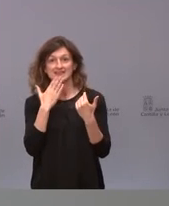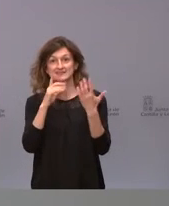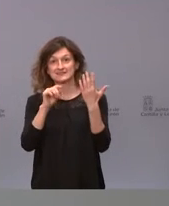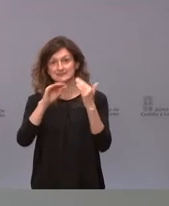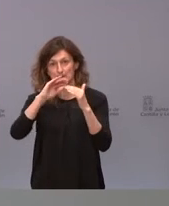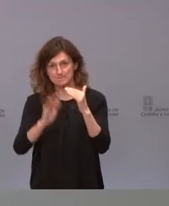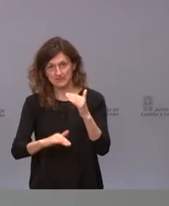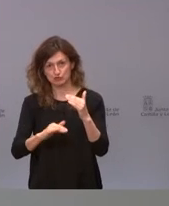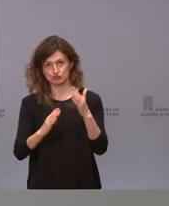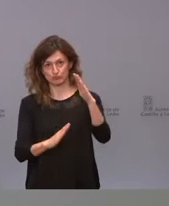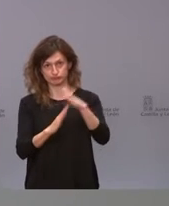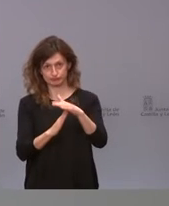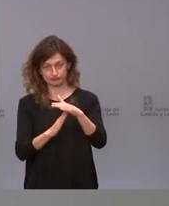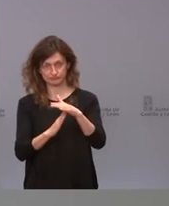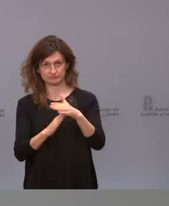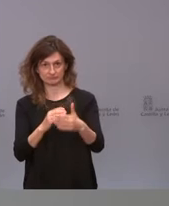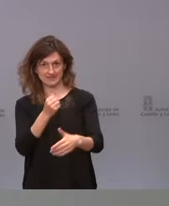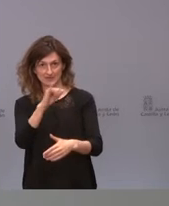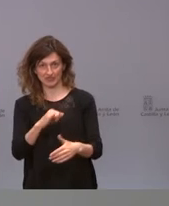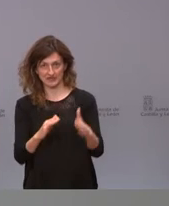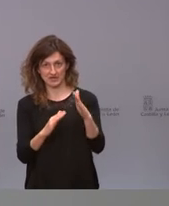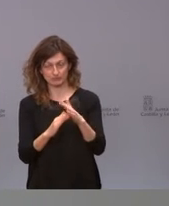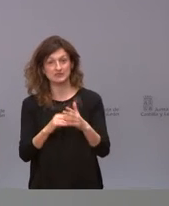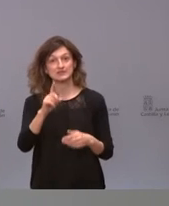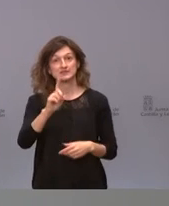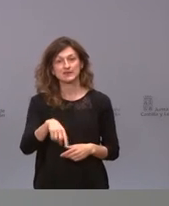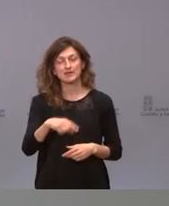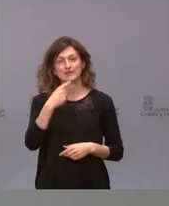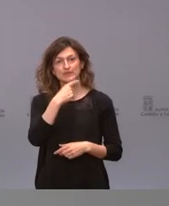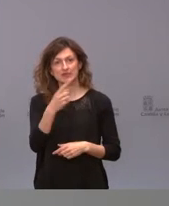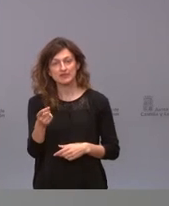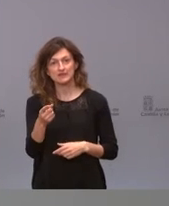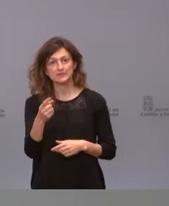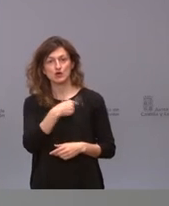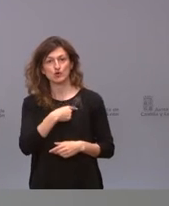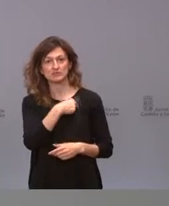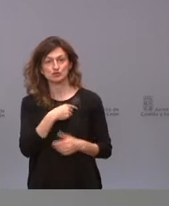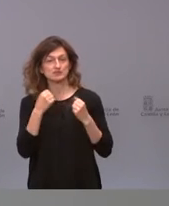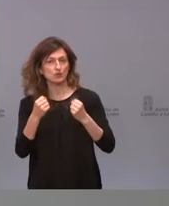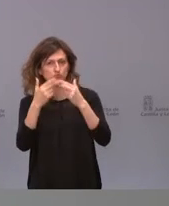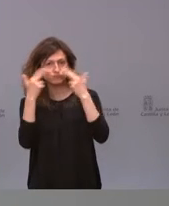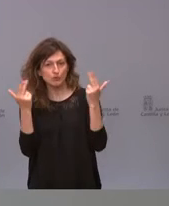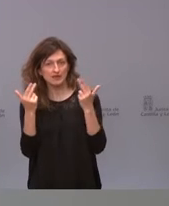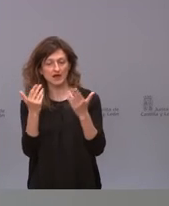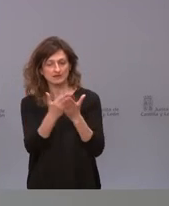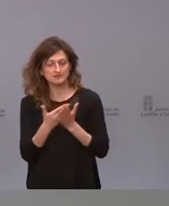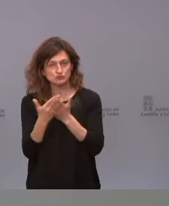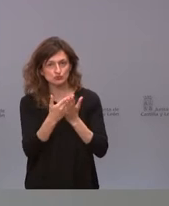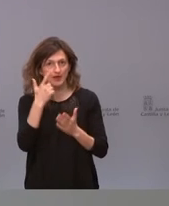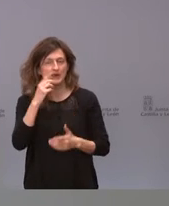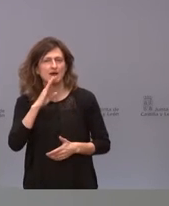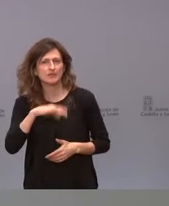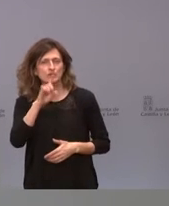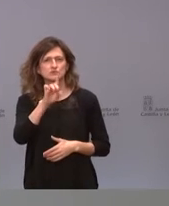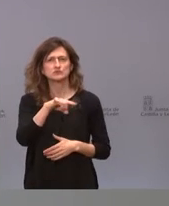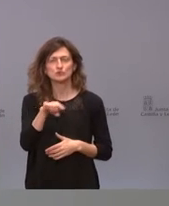tuvieran asignada la vacuna de AstraZeneca y dar traslado a la Comisión de Salud Pública que estudien estos días la pertinencia de